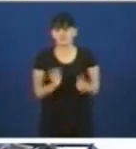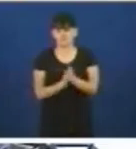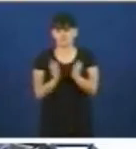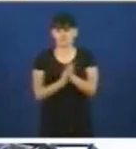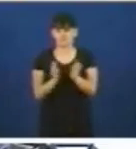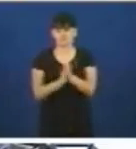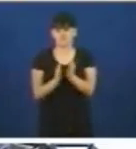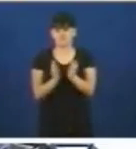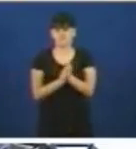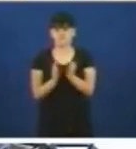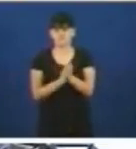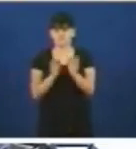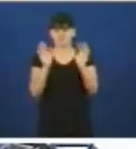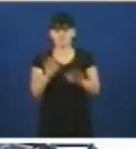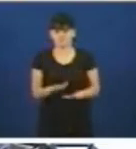gracias